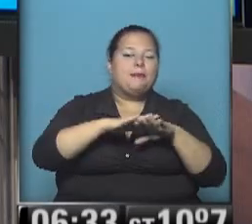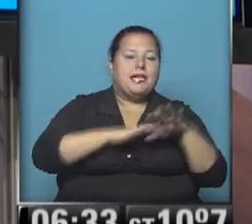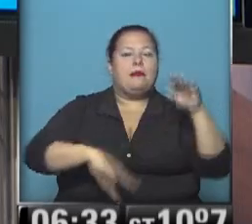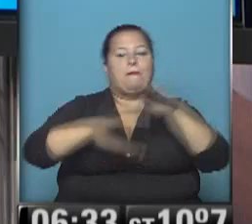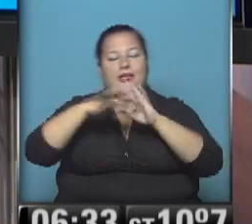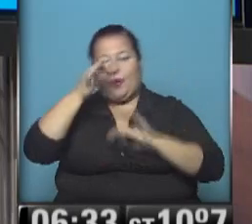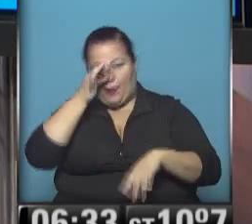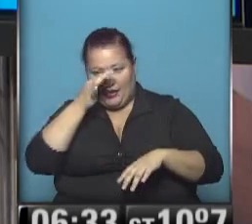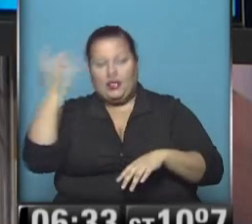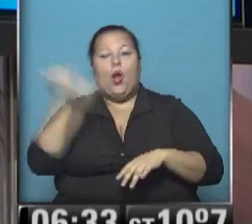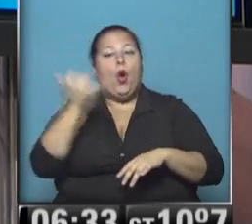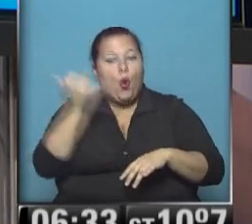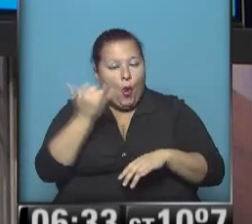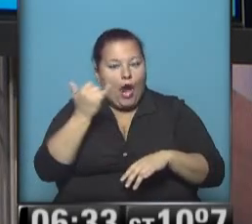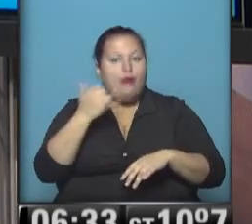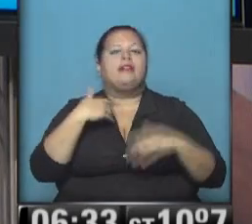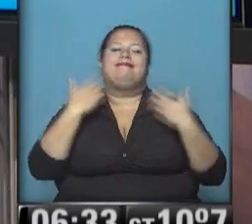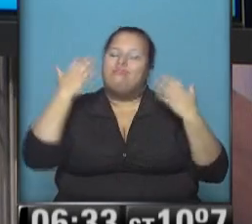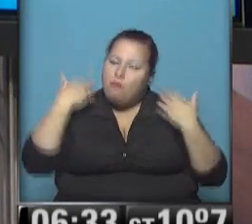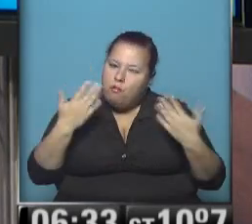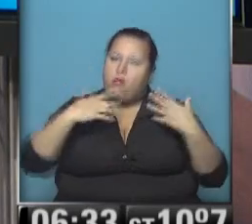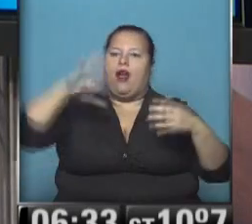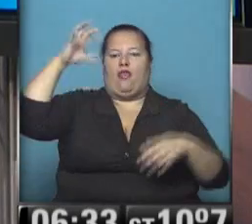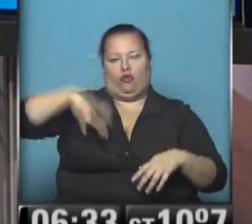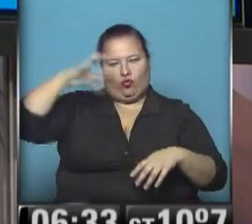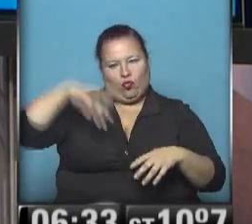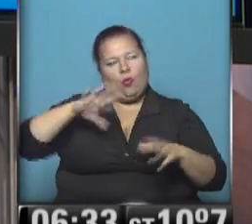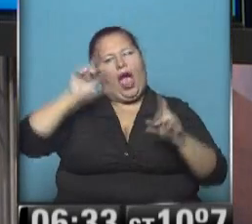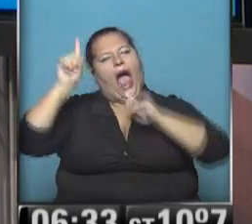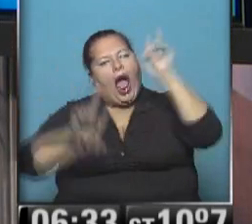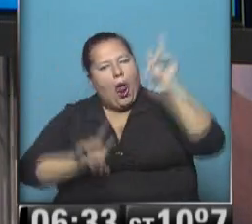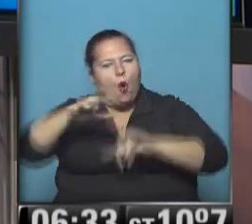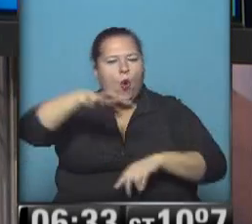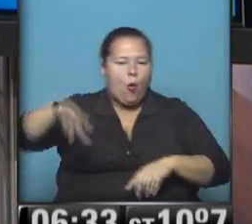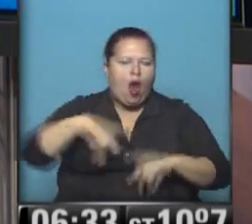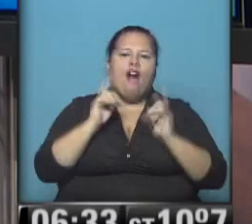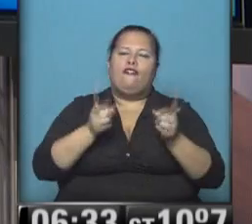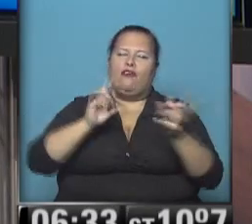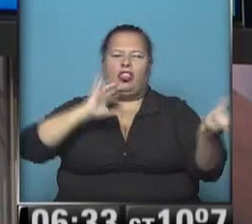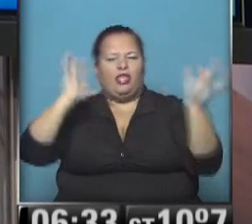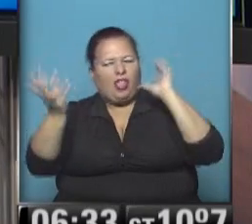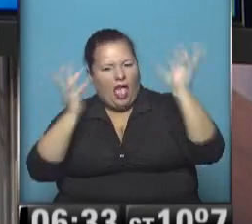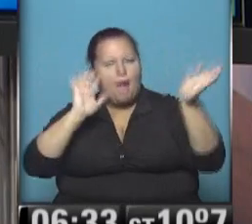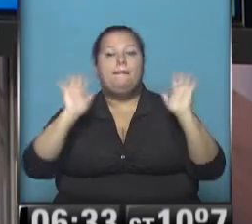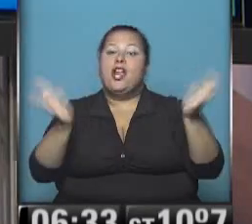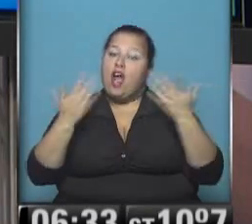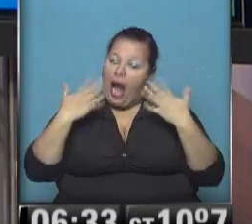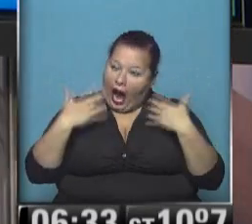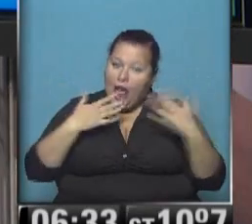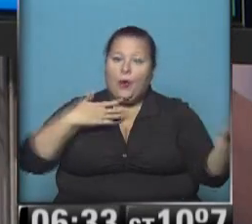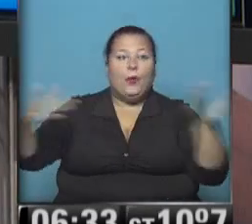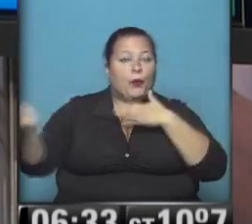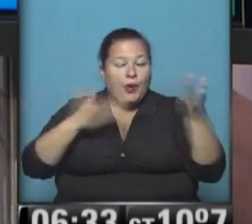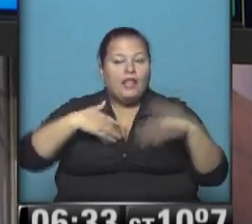temperatura máxima y el jueves aumenta la posibilidad de algunas precipitaciones en forma aislada continuará el tiempo inestable, pero con calorcito, vientos